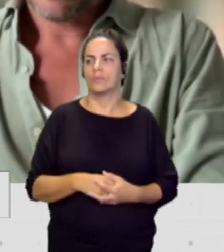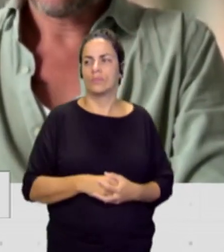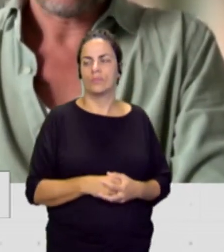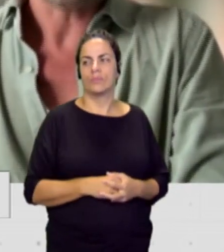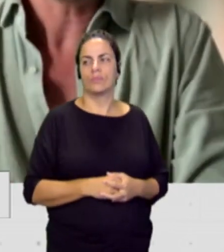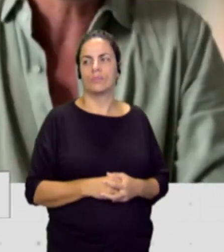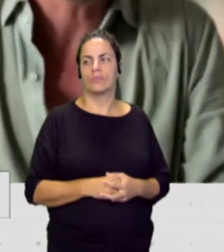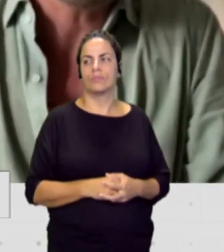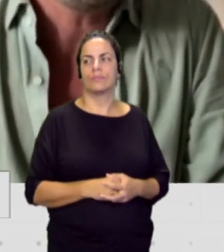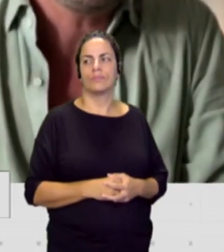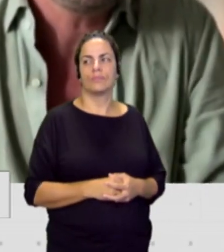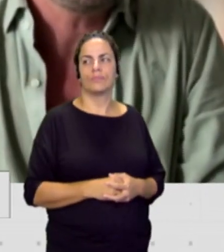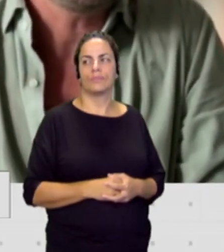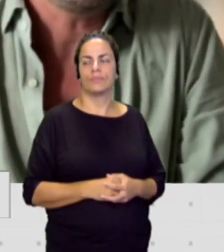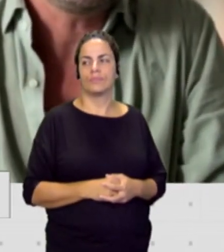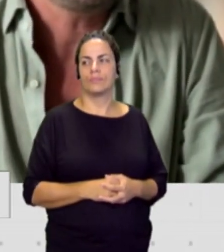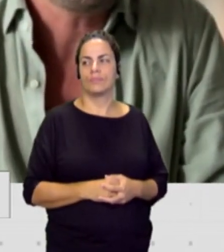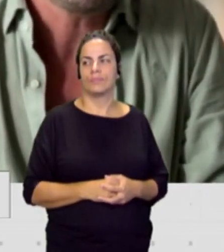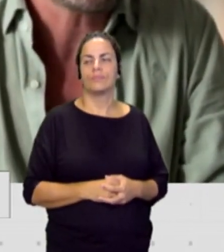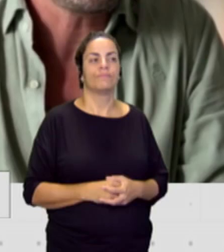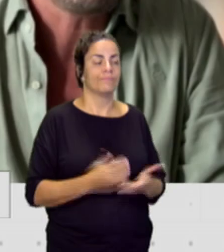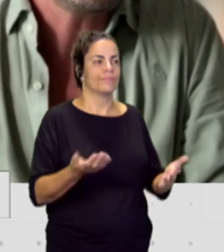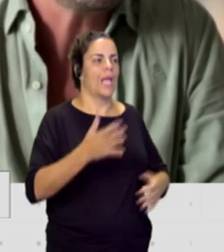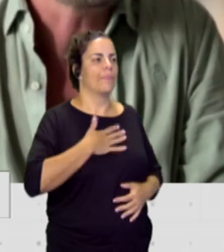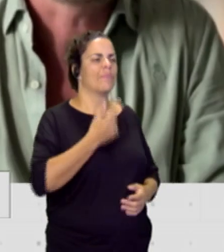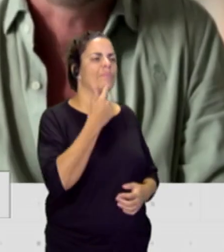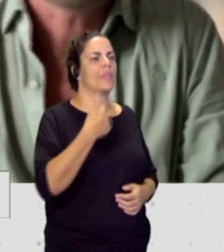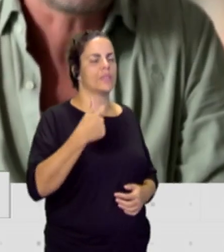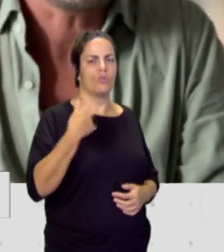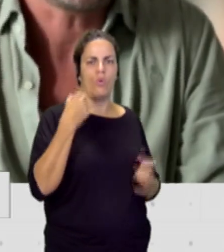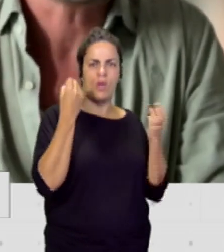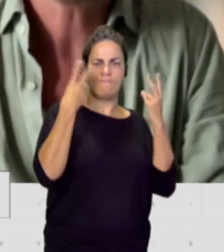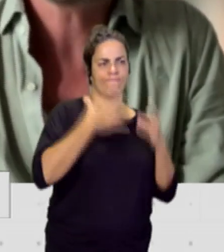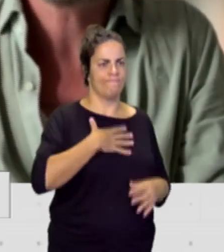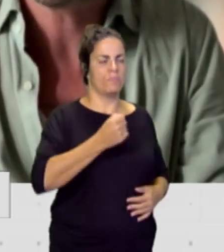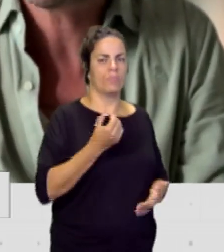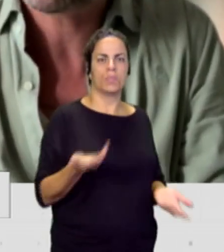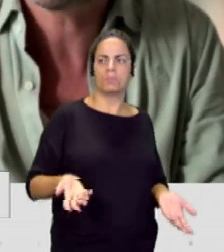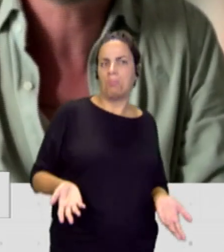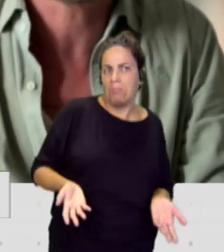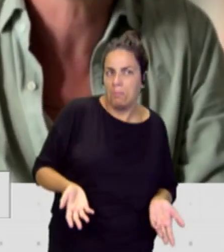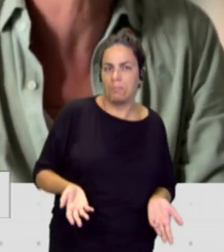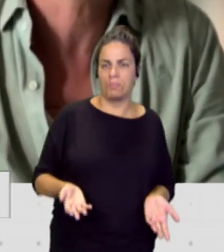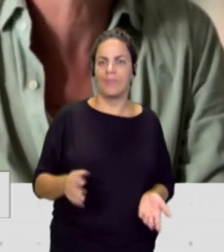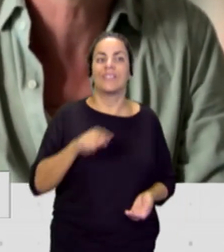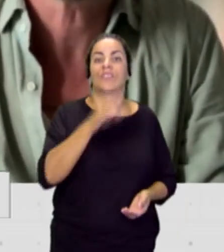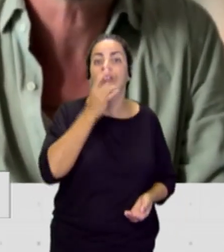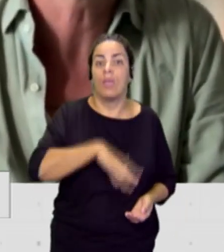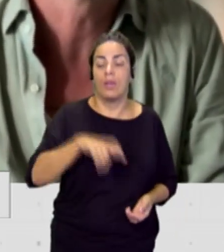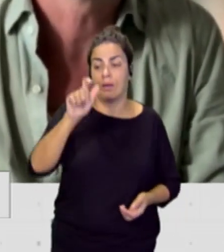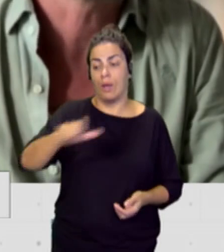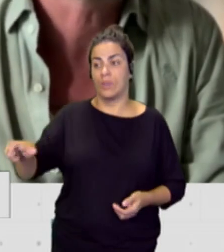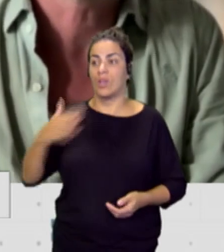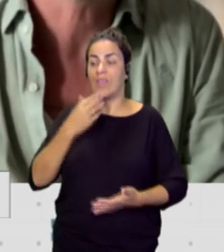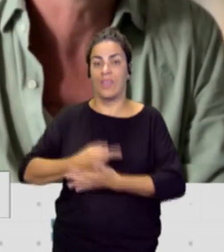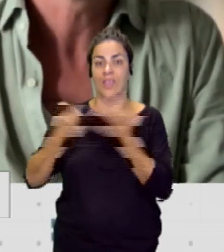Enrique, a mí el término arrojo y valor, arrojo y valor tiene a alguien que con 16 años se mete en un cayuco,